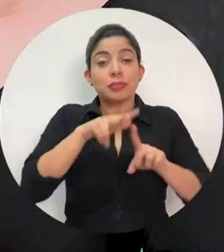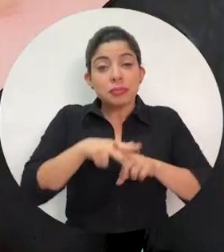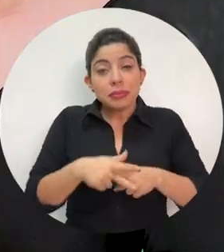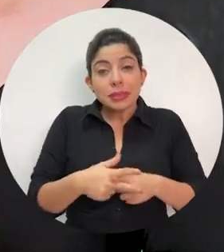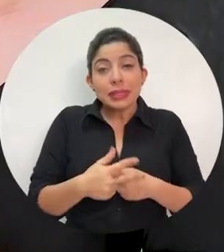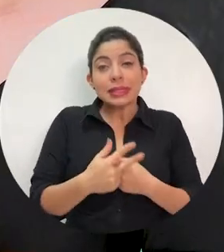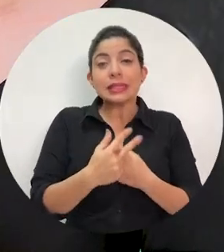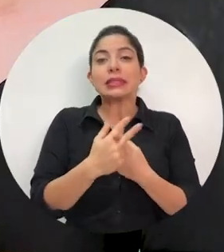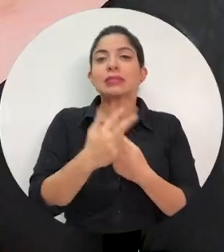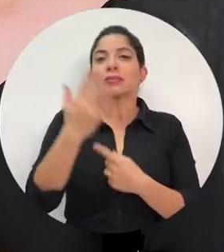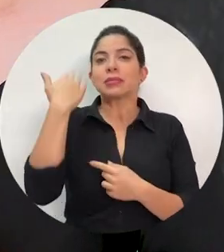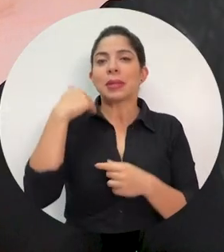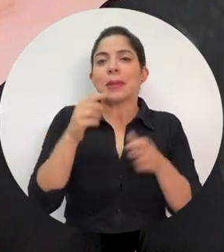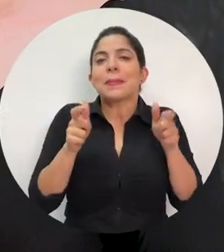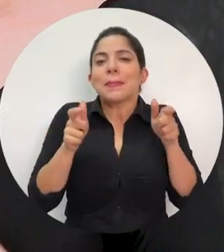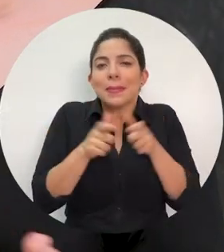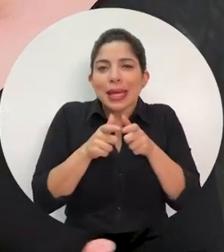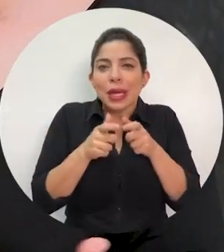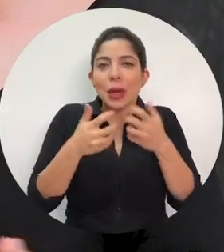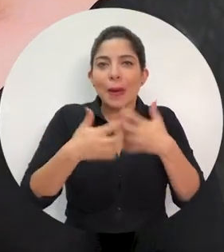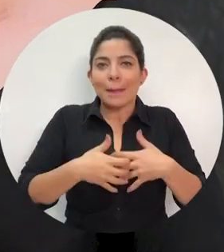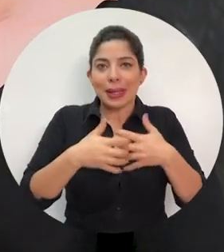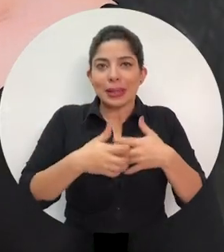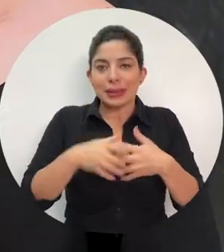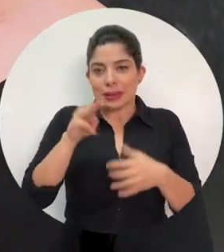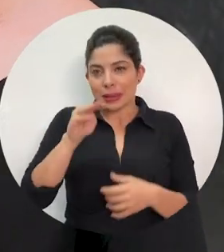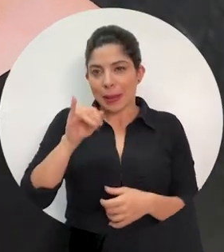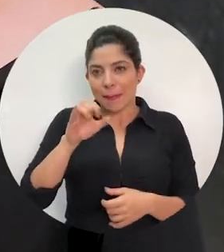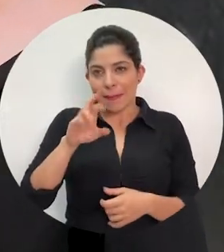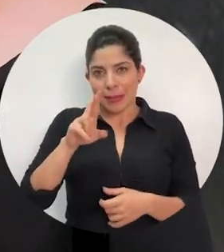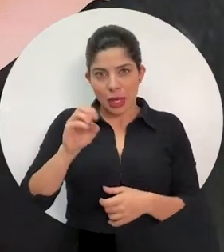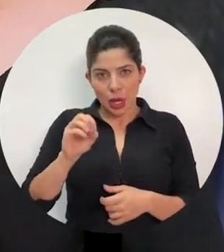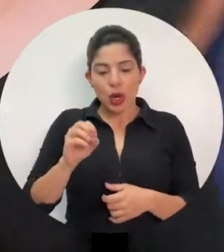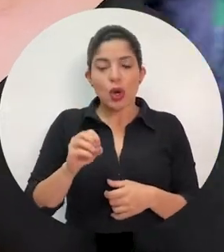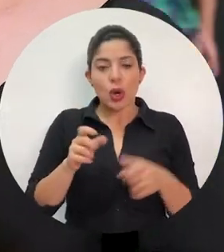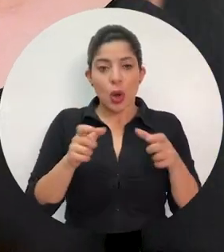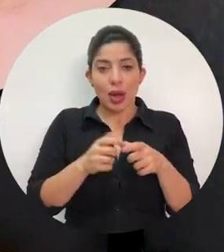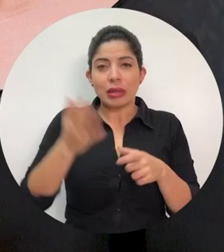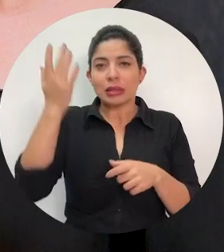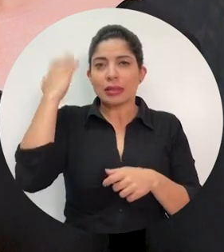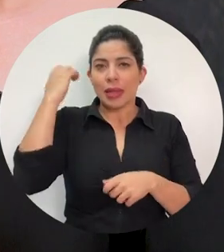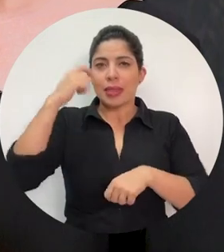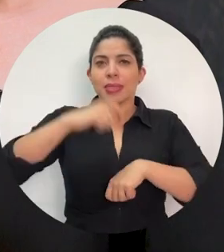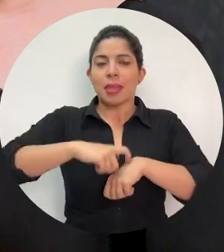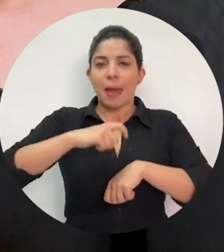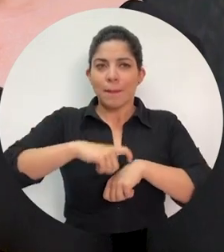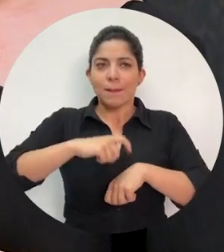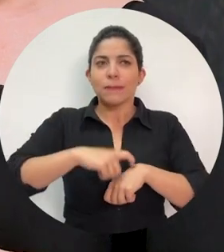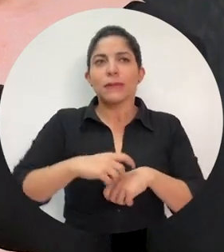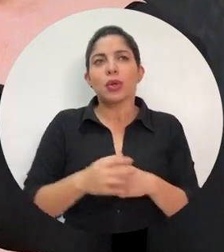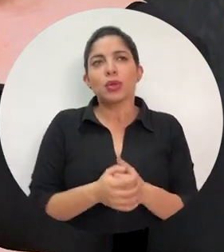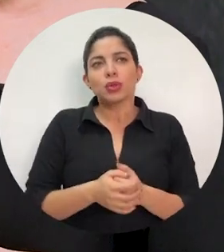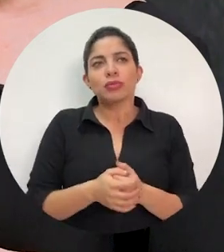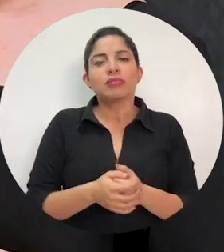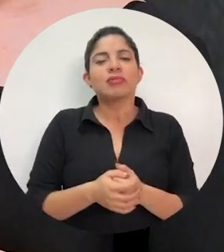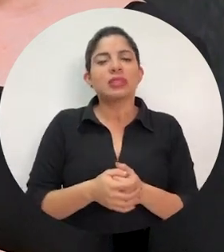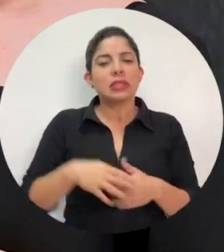Cuando iniciábamos, que éramos microempresa, esos tiempos eran